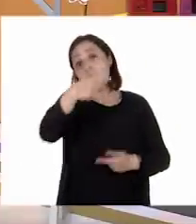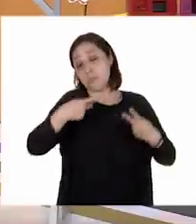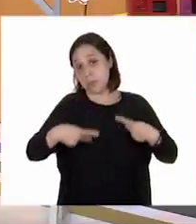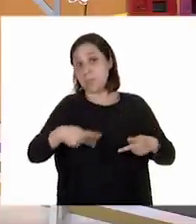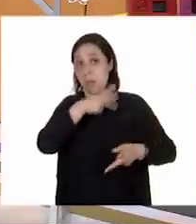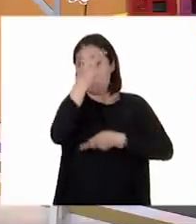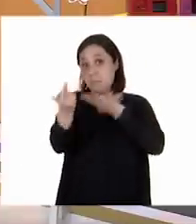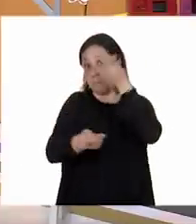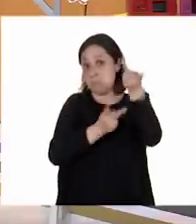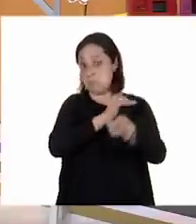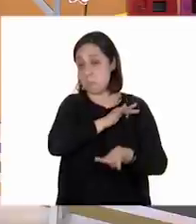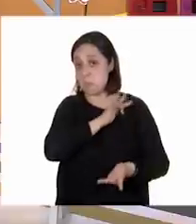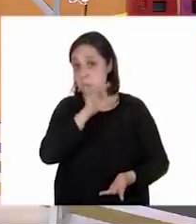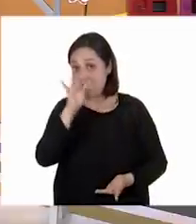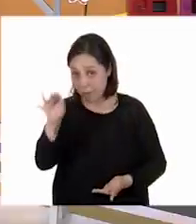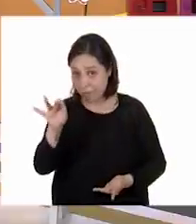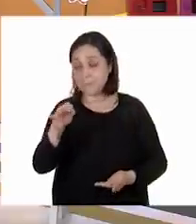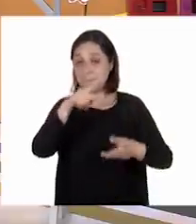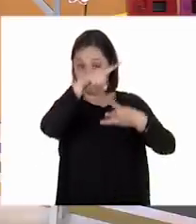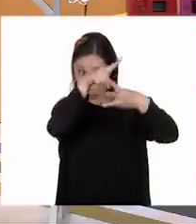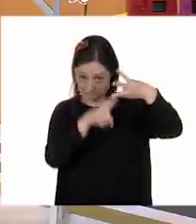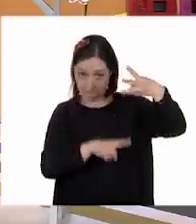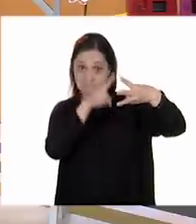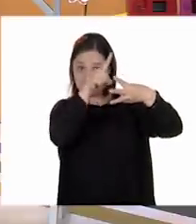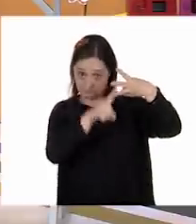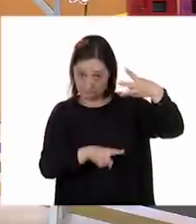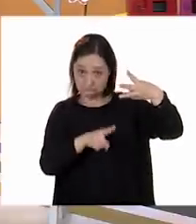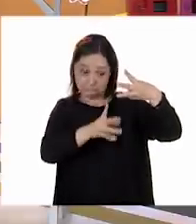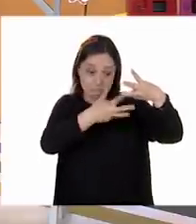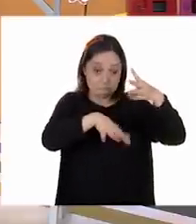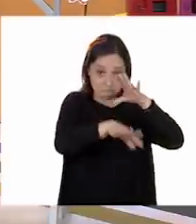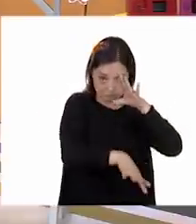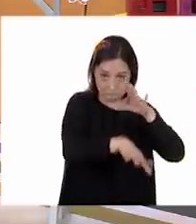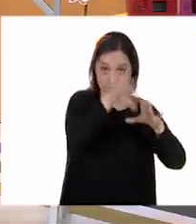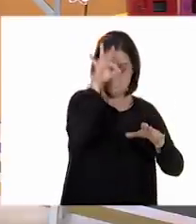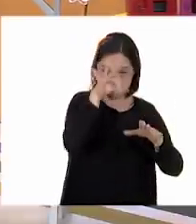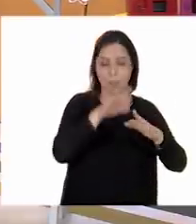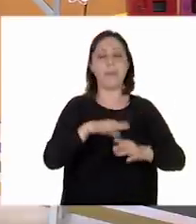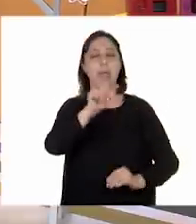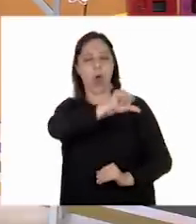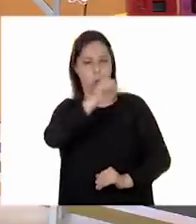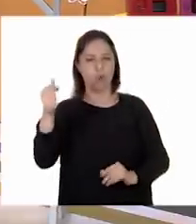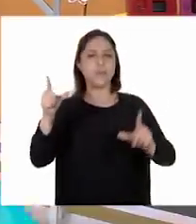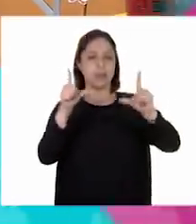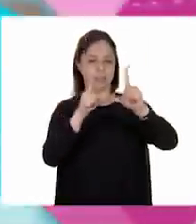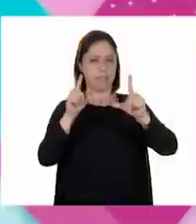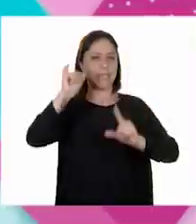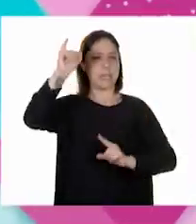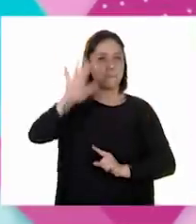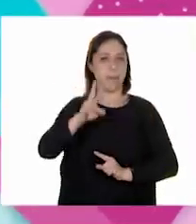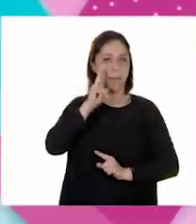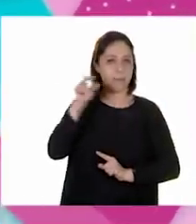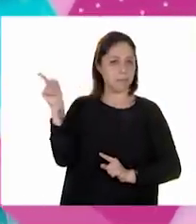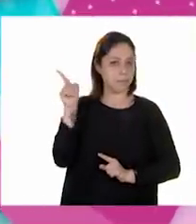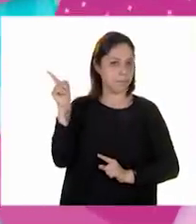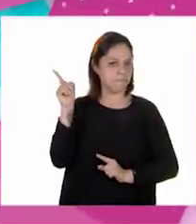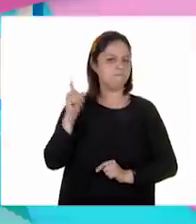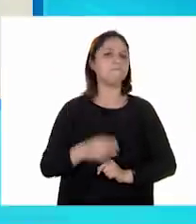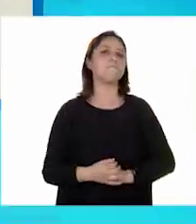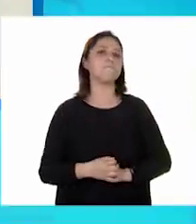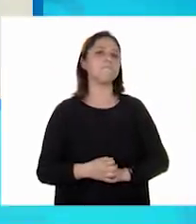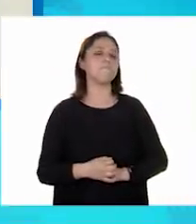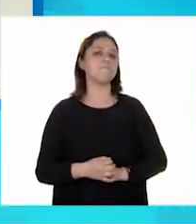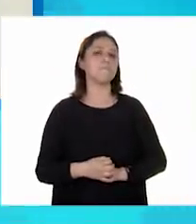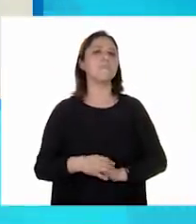¿verdad? Vamos a hacer una revisión de otras fichas. Vamos a ver en la imagen. ¿Qué vamos a